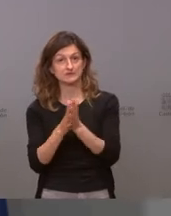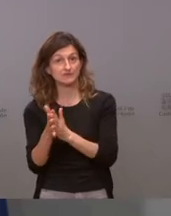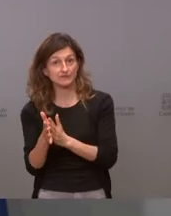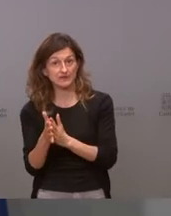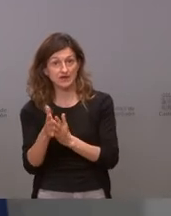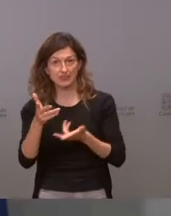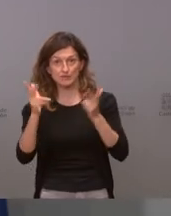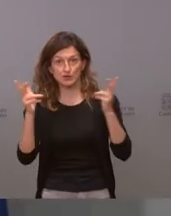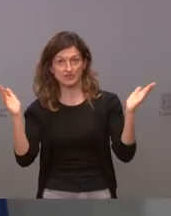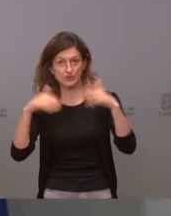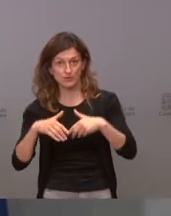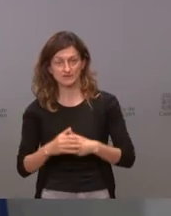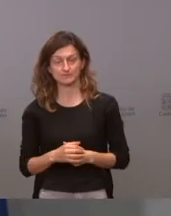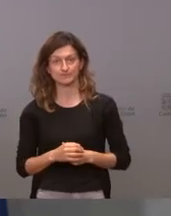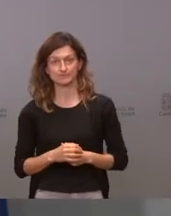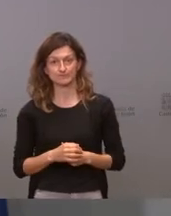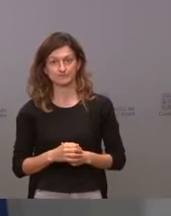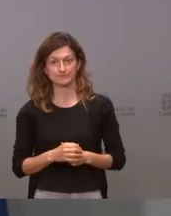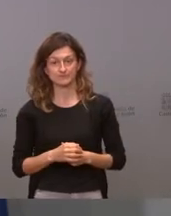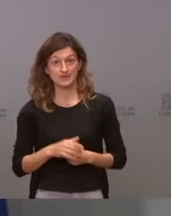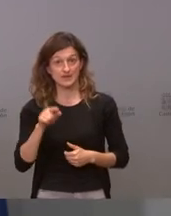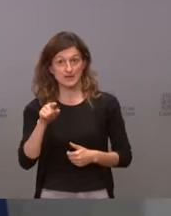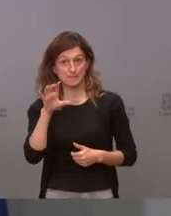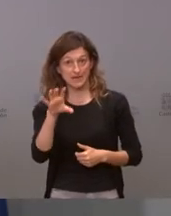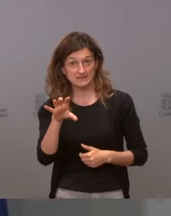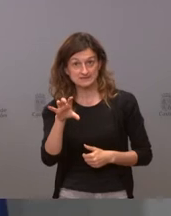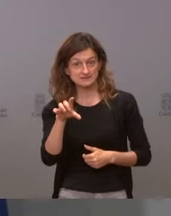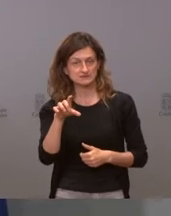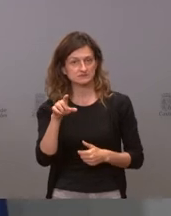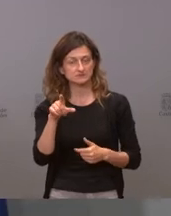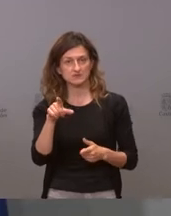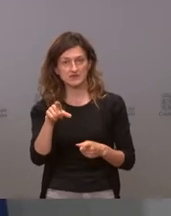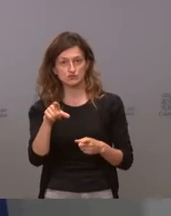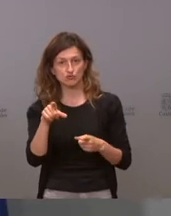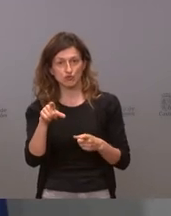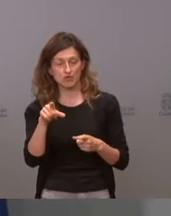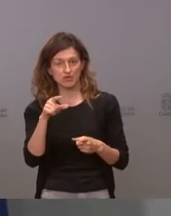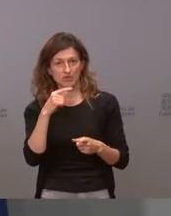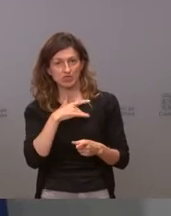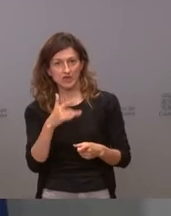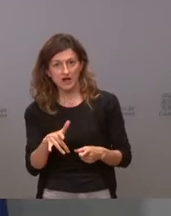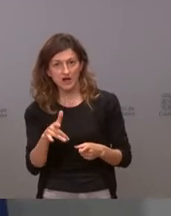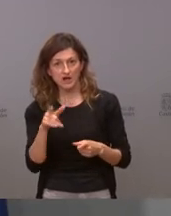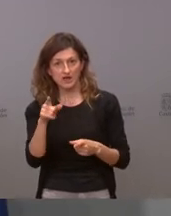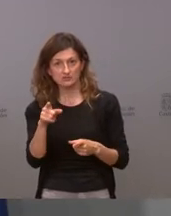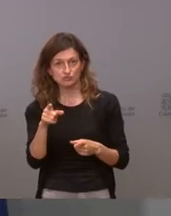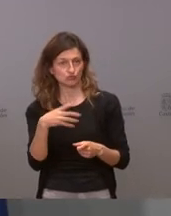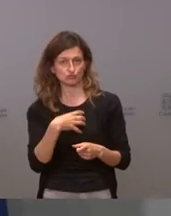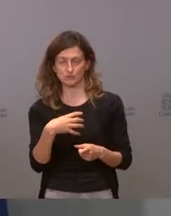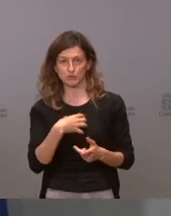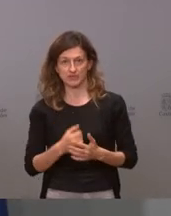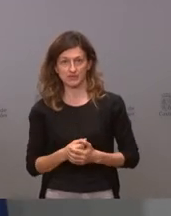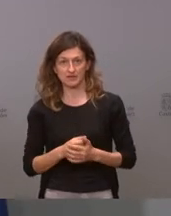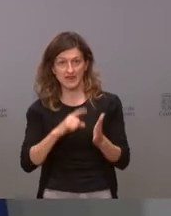democracia y este país no puede permitir que esto suceda las